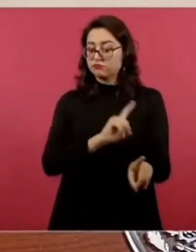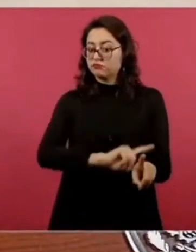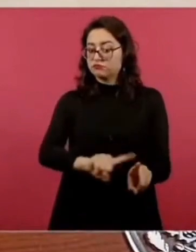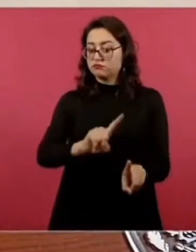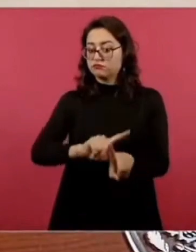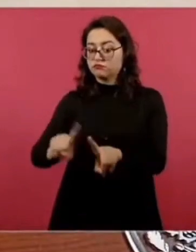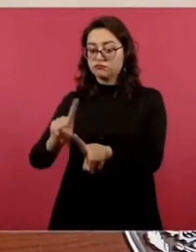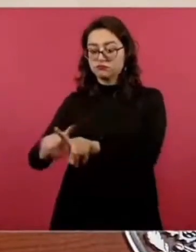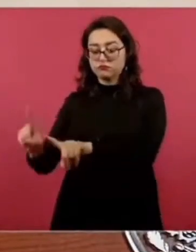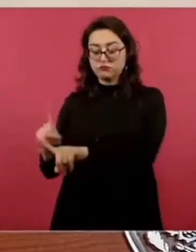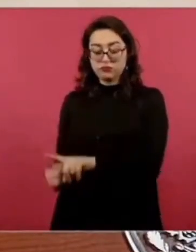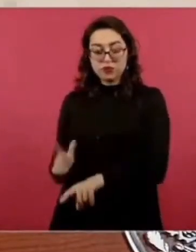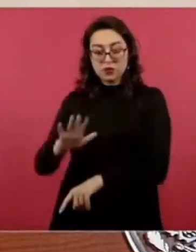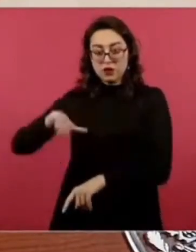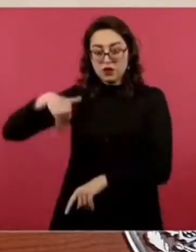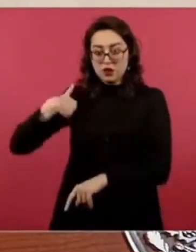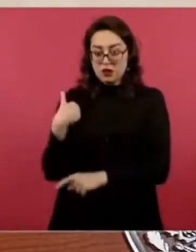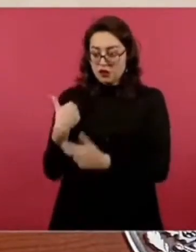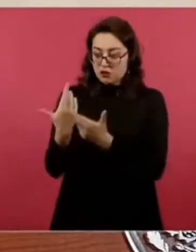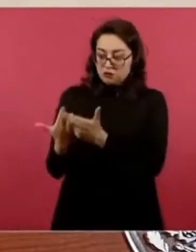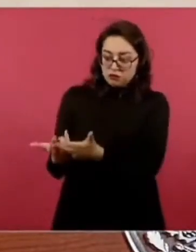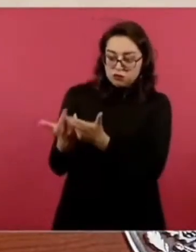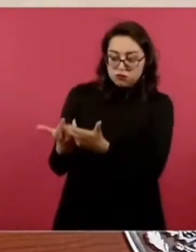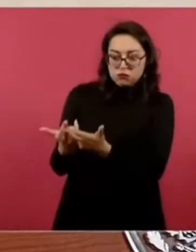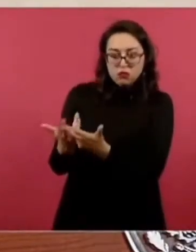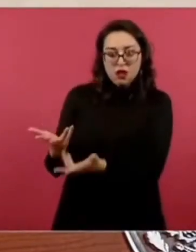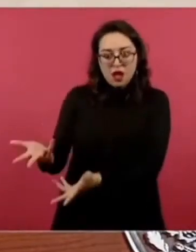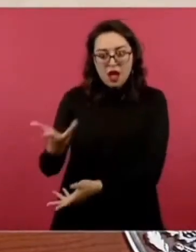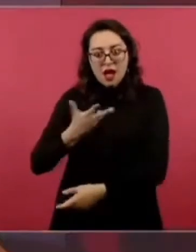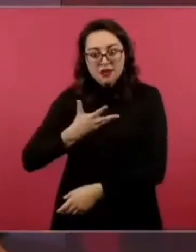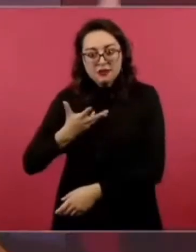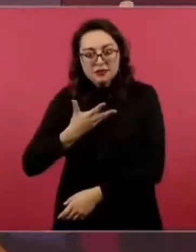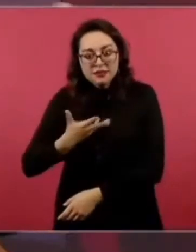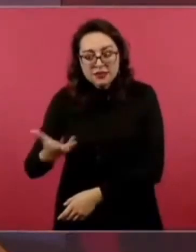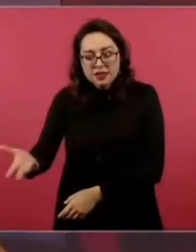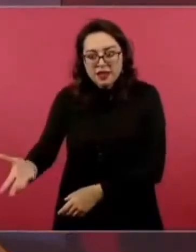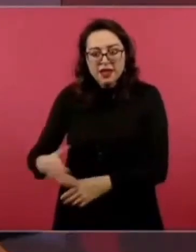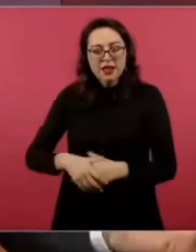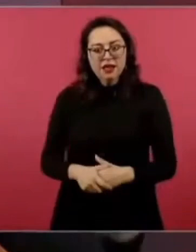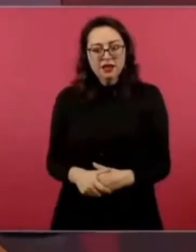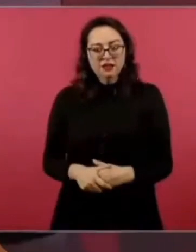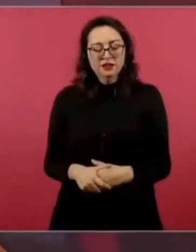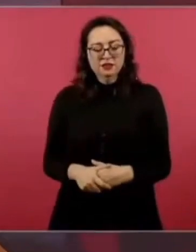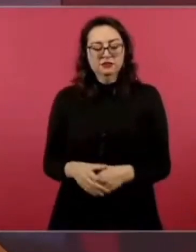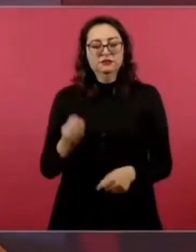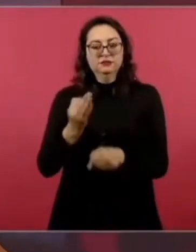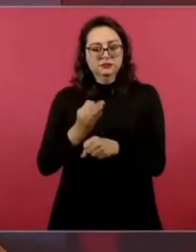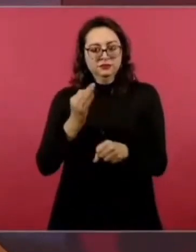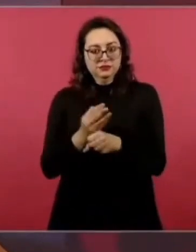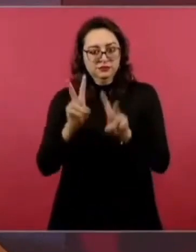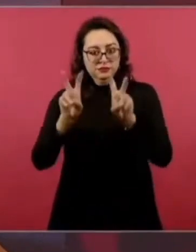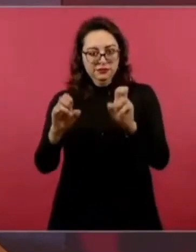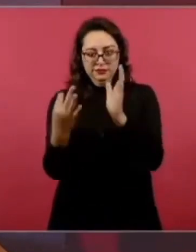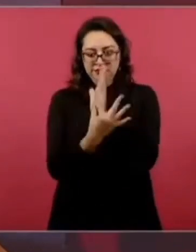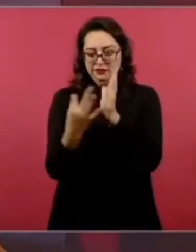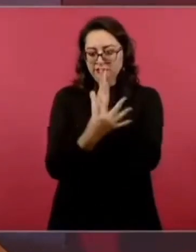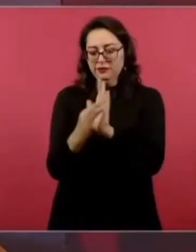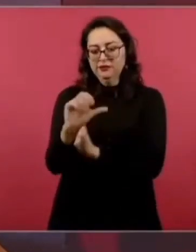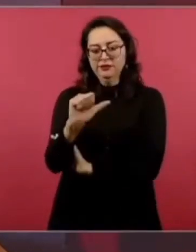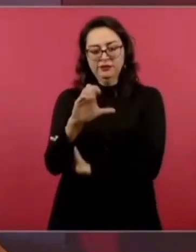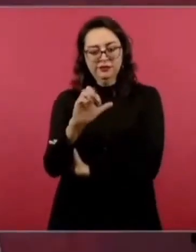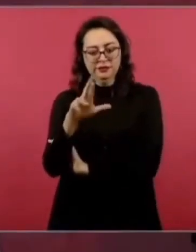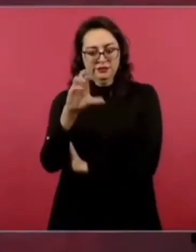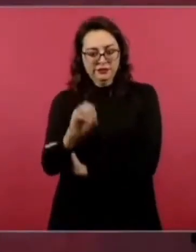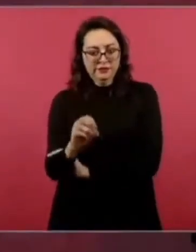O sea, tiene mucho potencial y el acero tiene demanda y cada vez